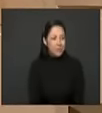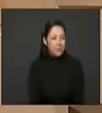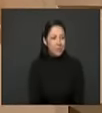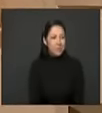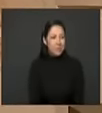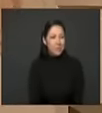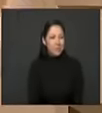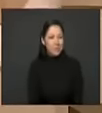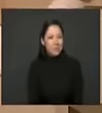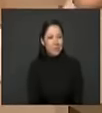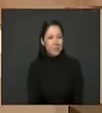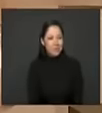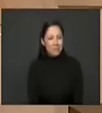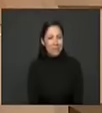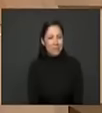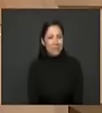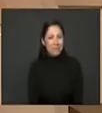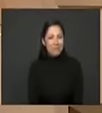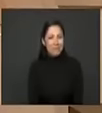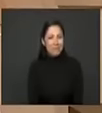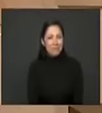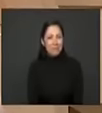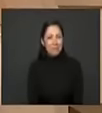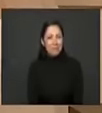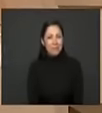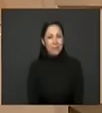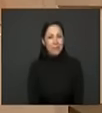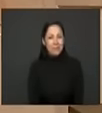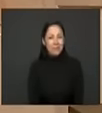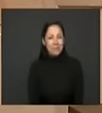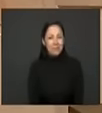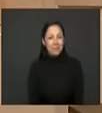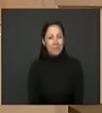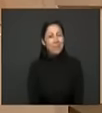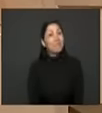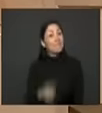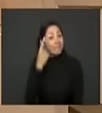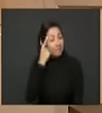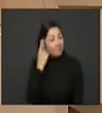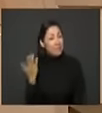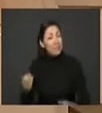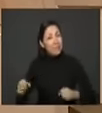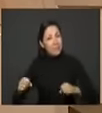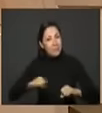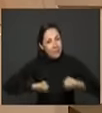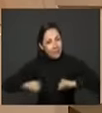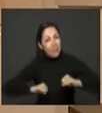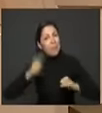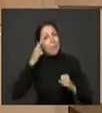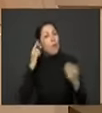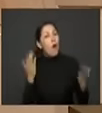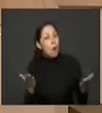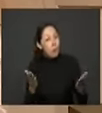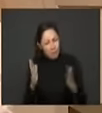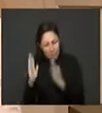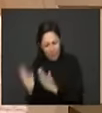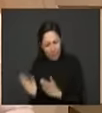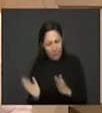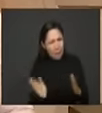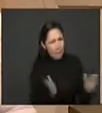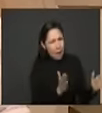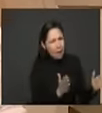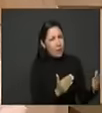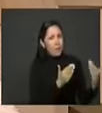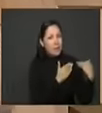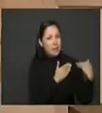la pregunta, habría mucho por hacer, todo por hacer quizás, pero tenemos que empezar en un orden que sea lógico. Lo que la Comisión